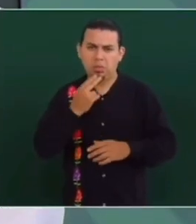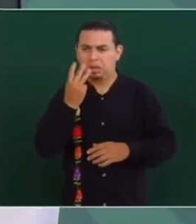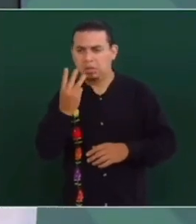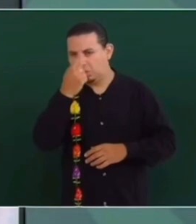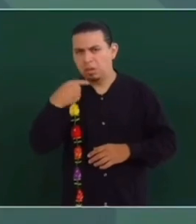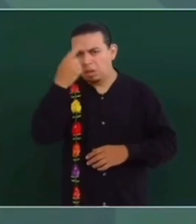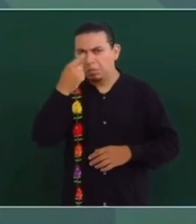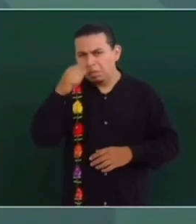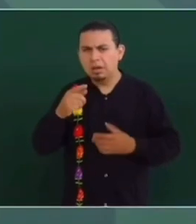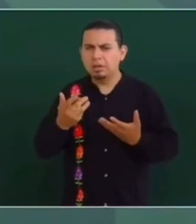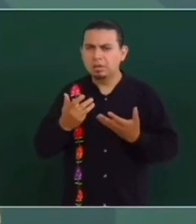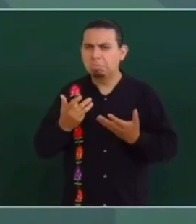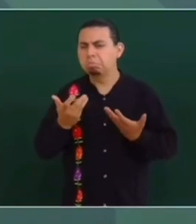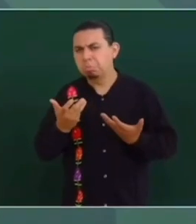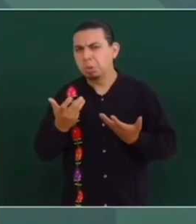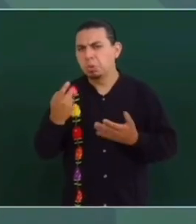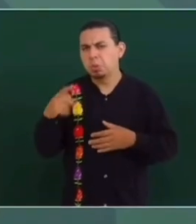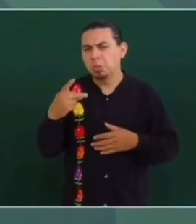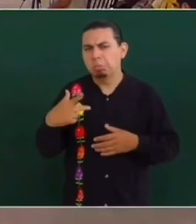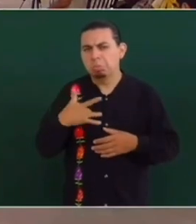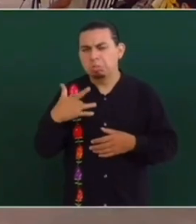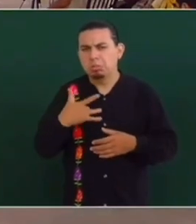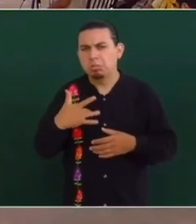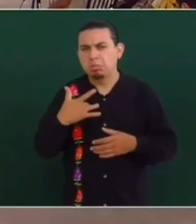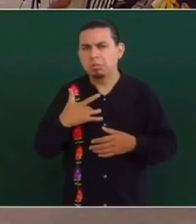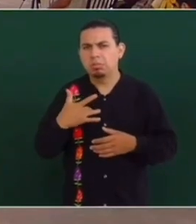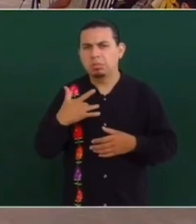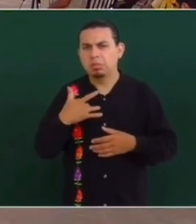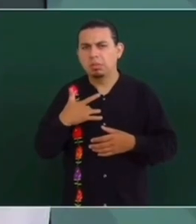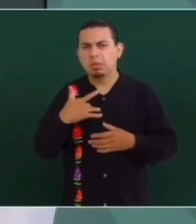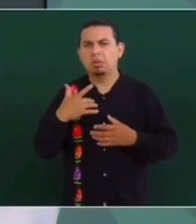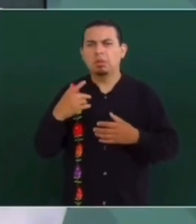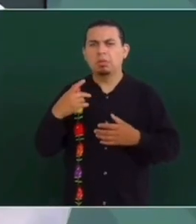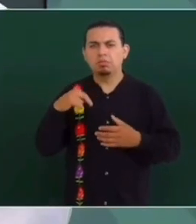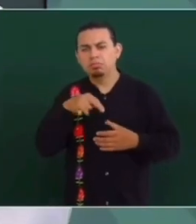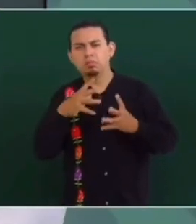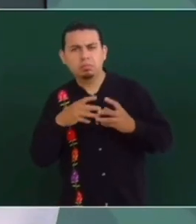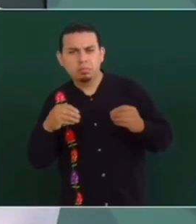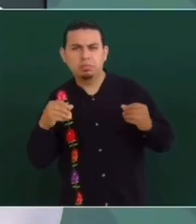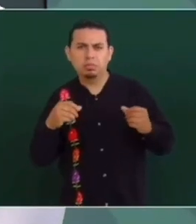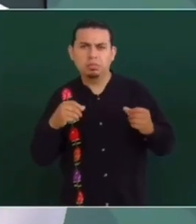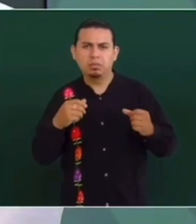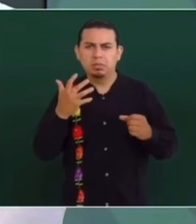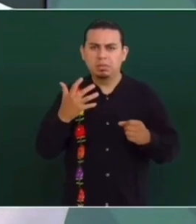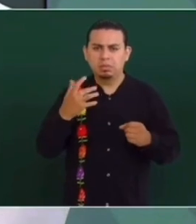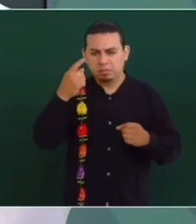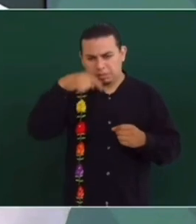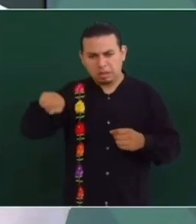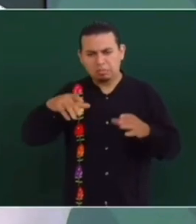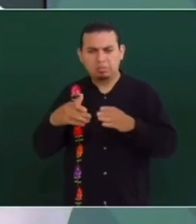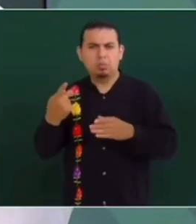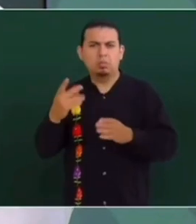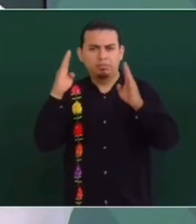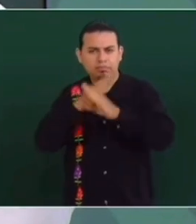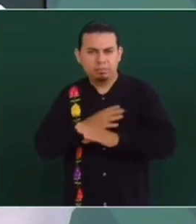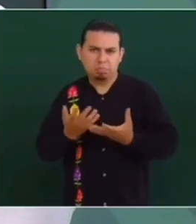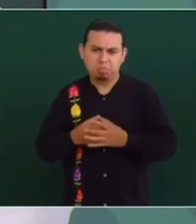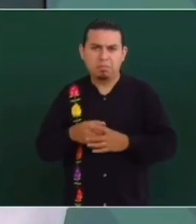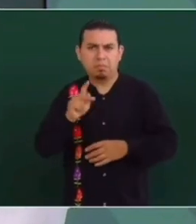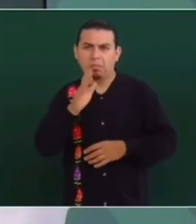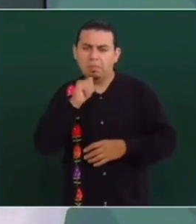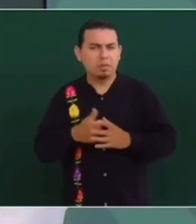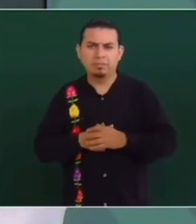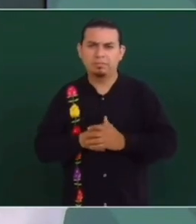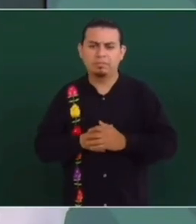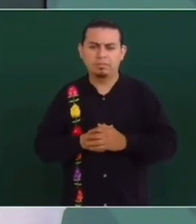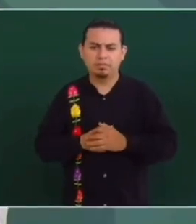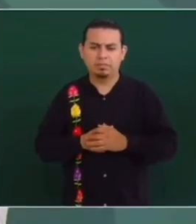utilizar 3 para pegar el diente y 5 para descansar también. Pero no